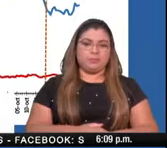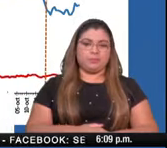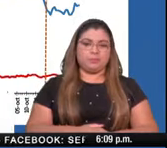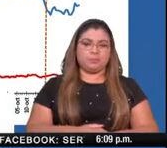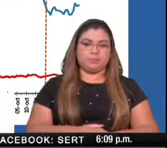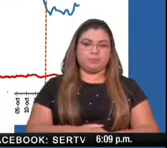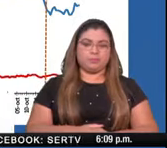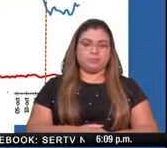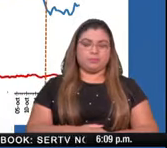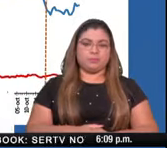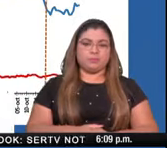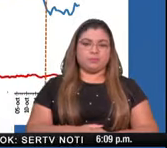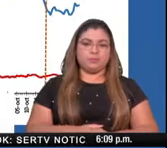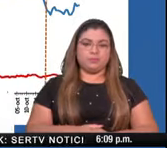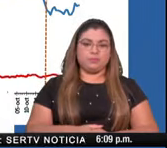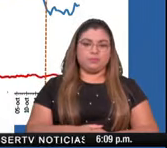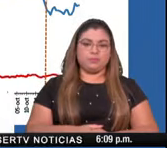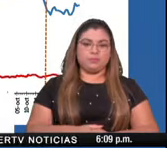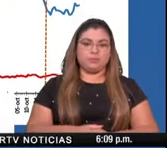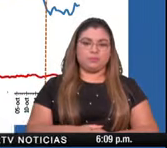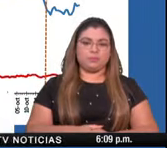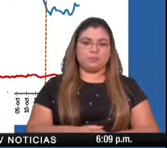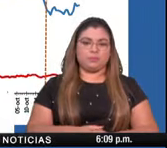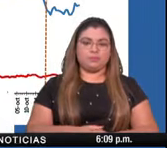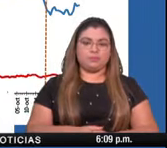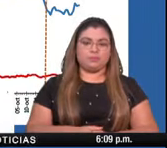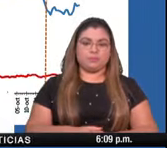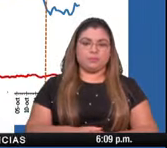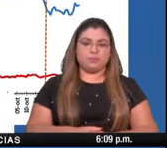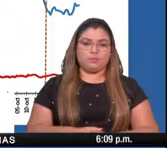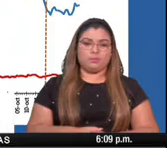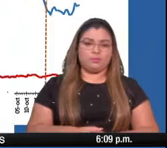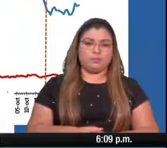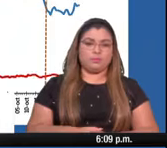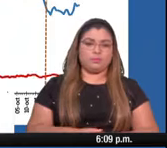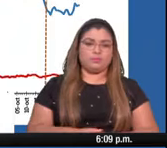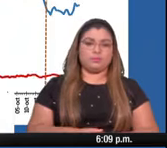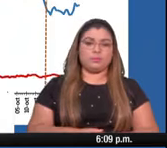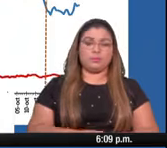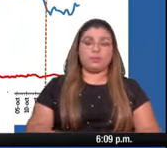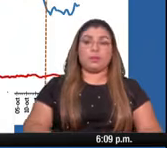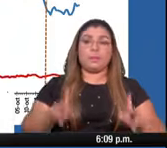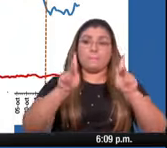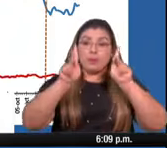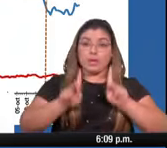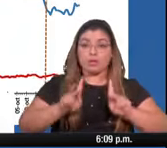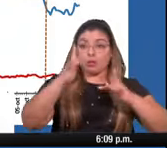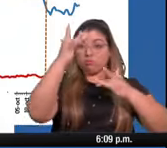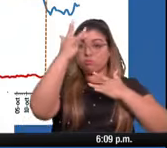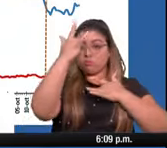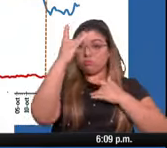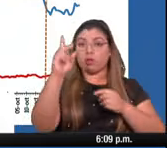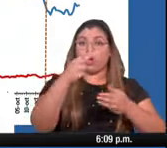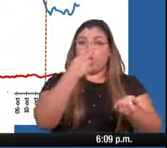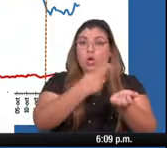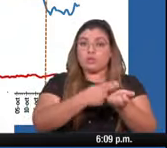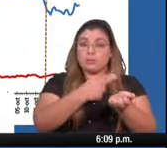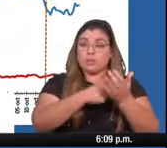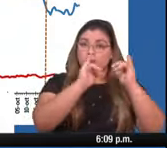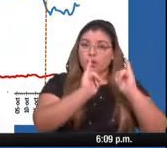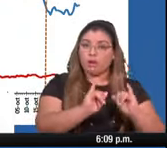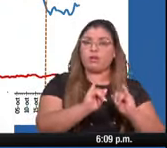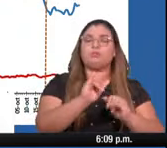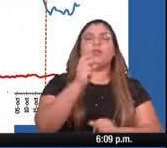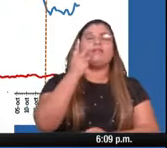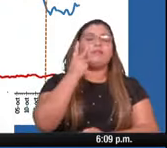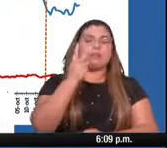En cuanto al número de casos hospitalizados, podemos ver